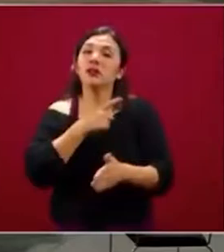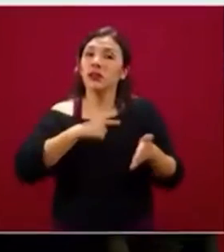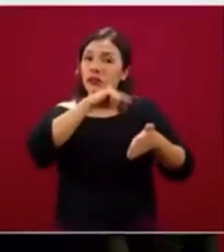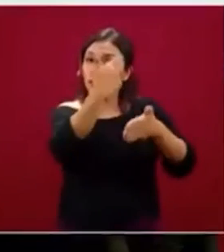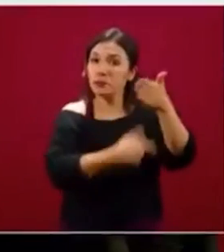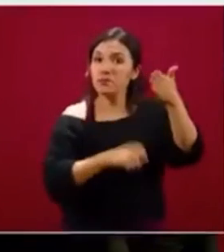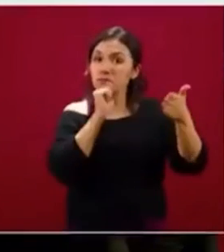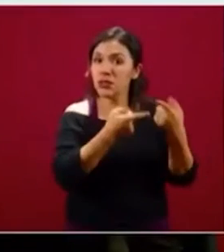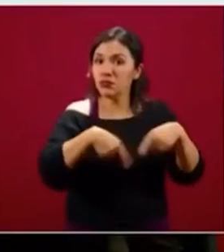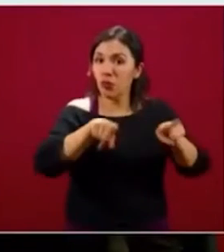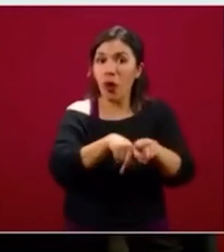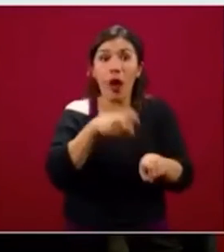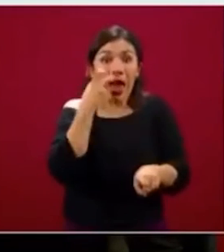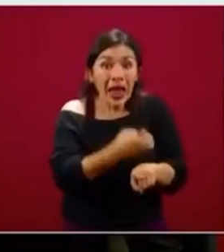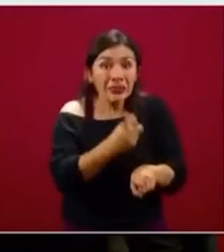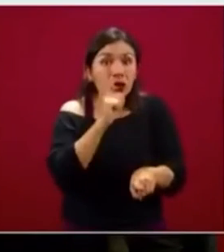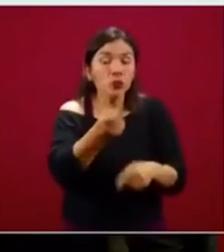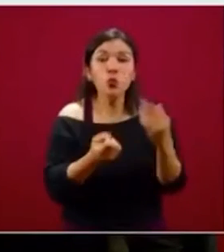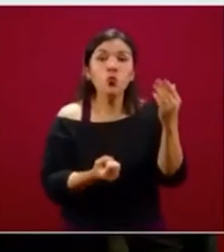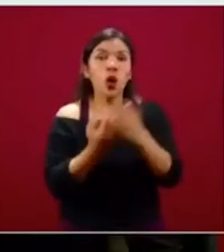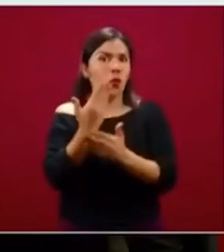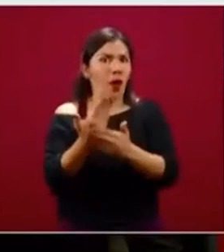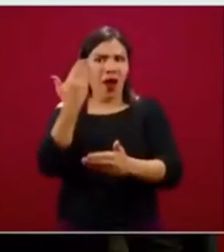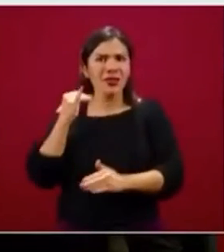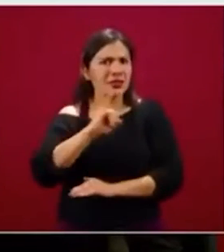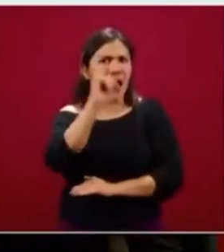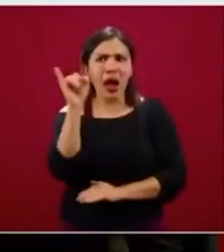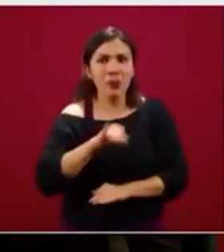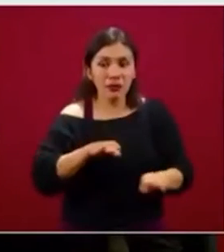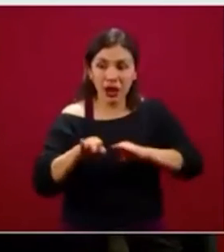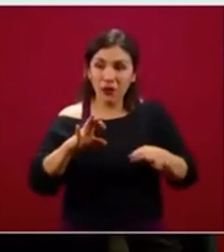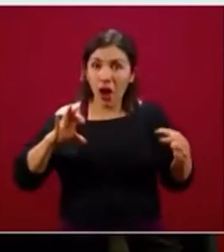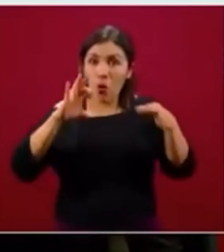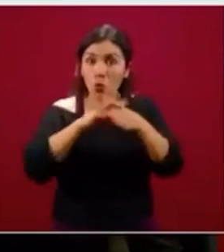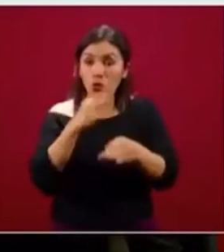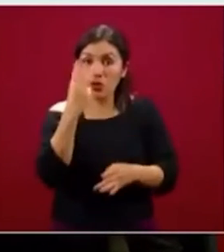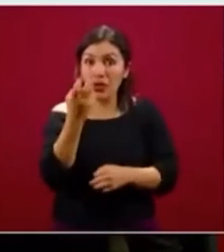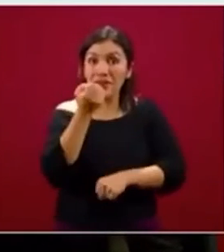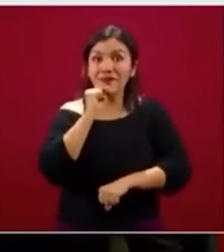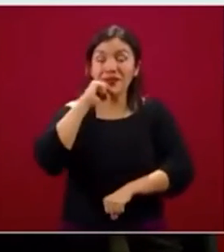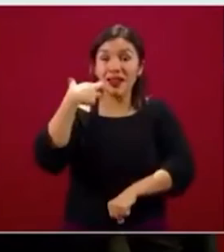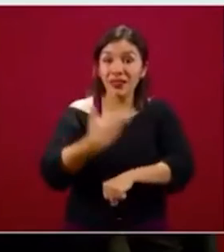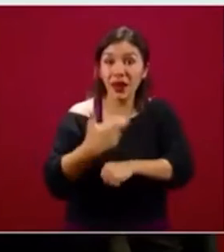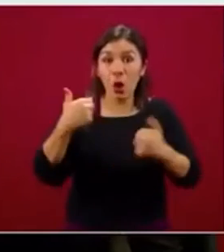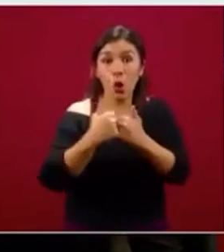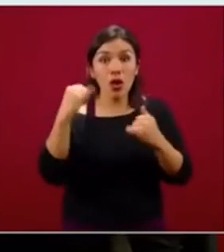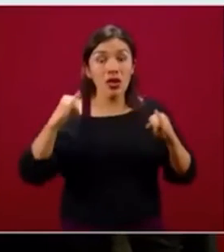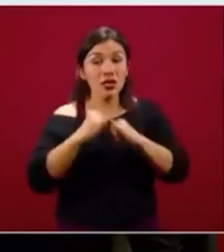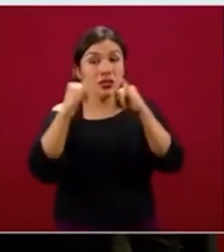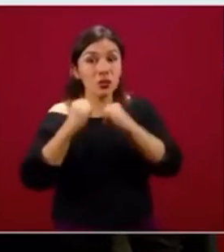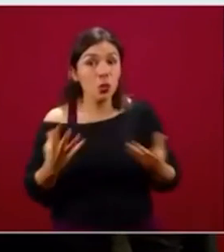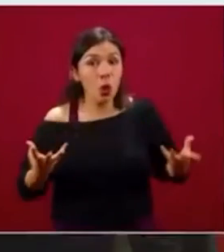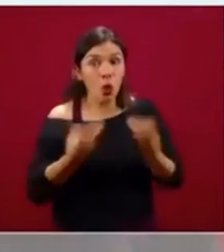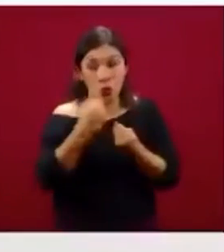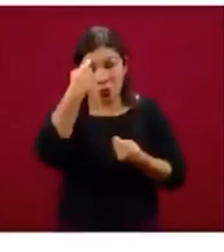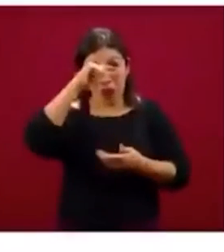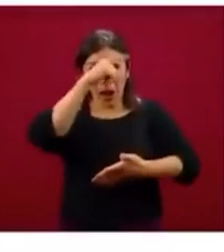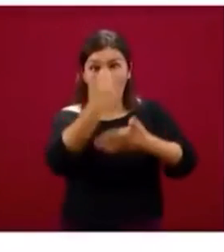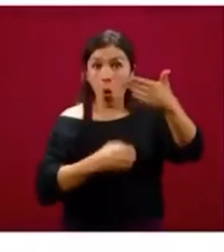Esto es histórico porque nunca habíamos trabajado juntos, las tres secretarías y el instituto, en un lineamiento